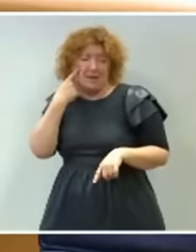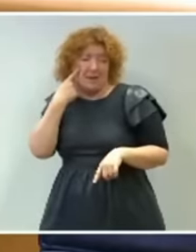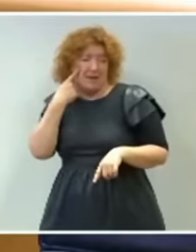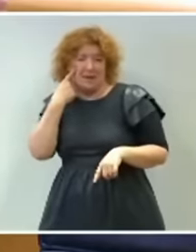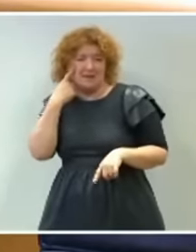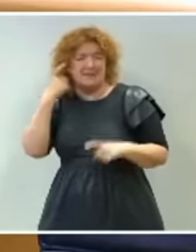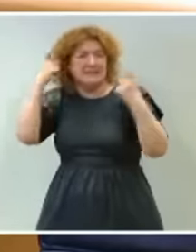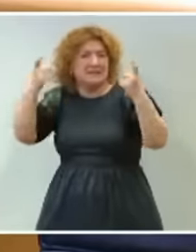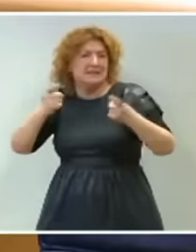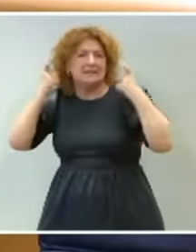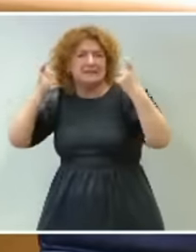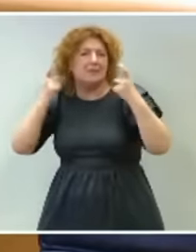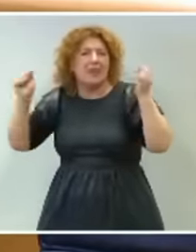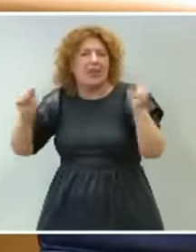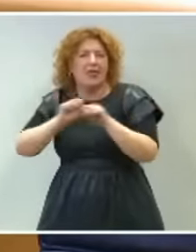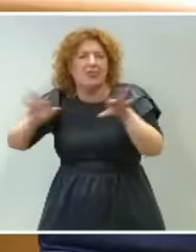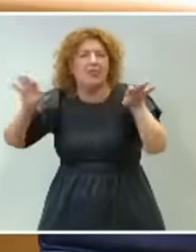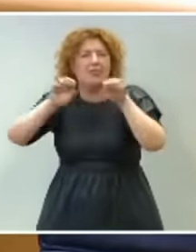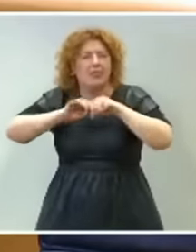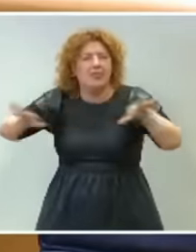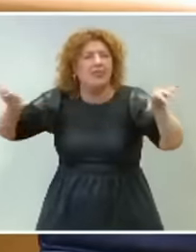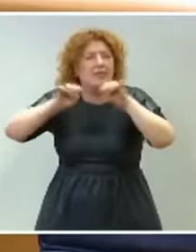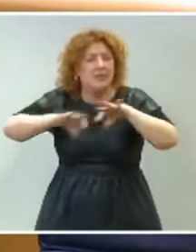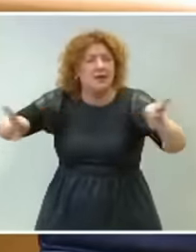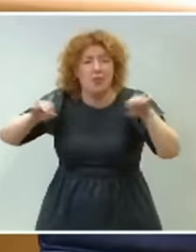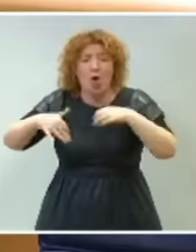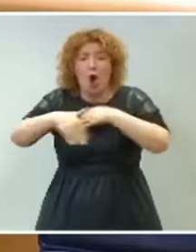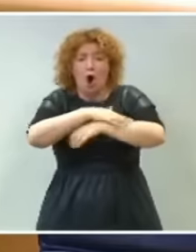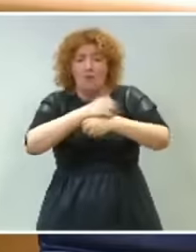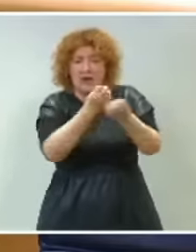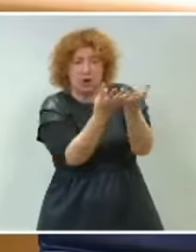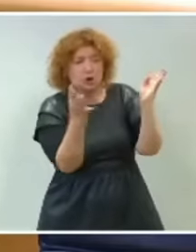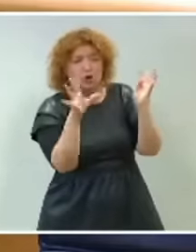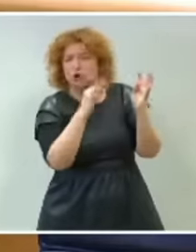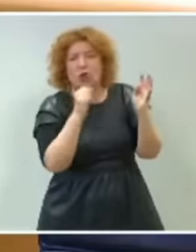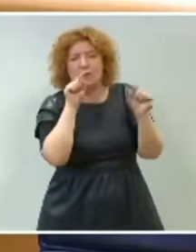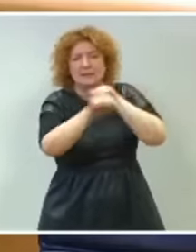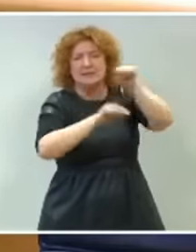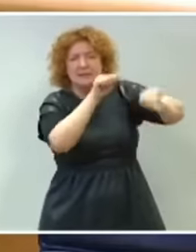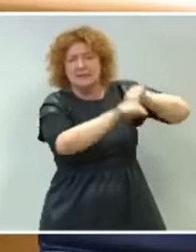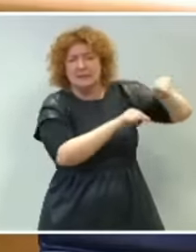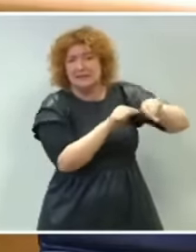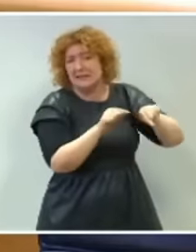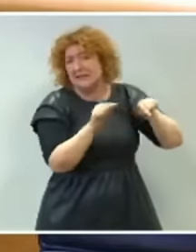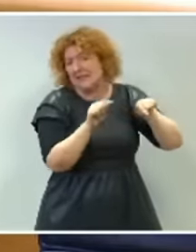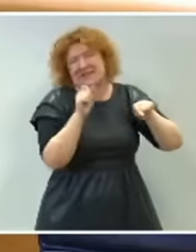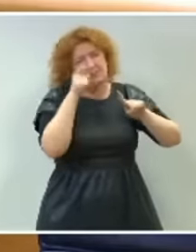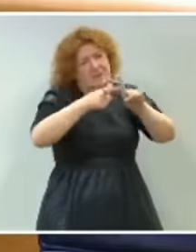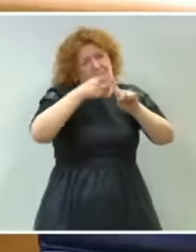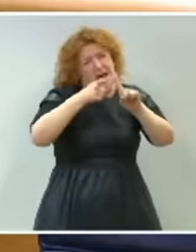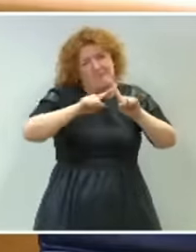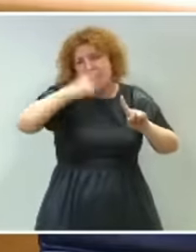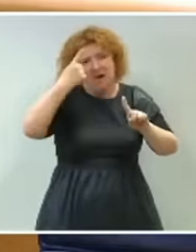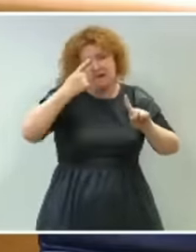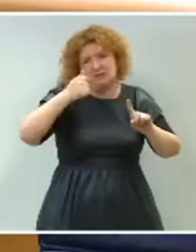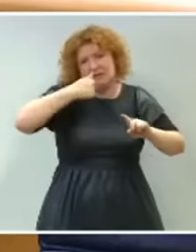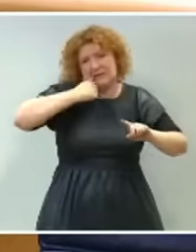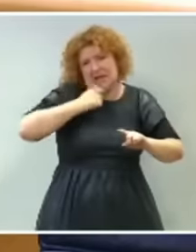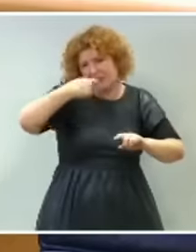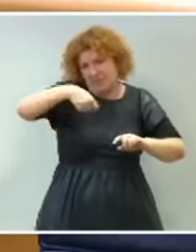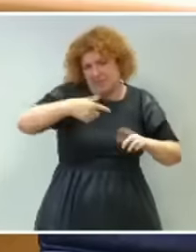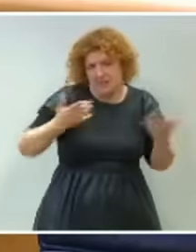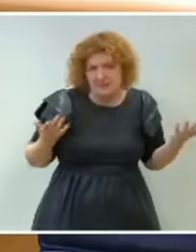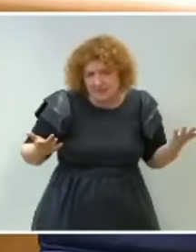derramar a propósito de todos los miembros de este Gobierno y particularmente del señor Sánchez, hablando de